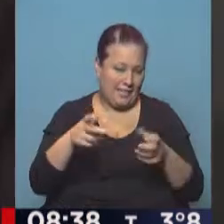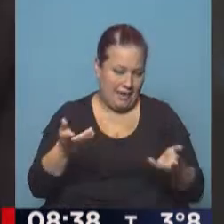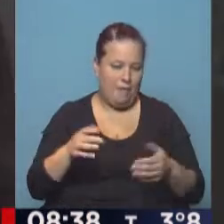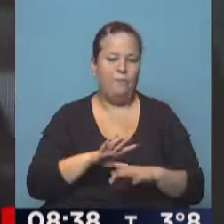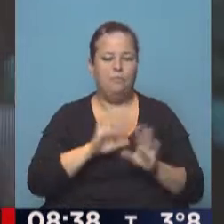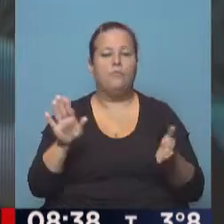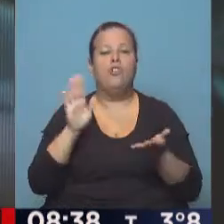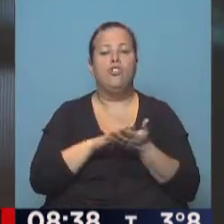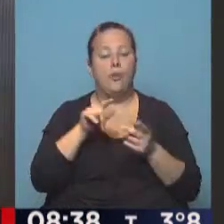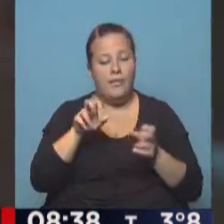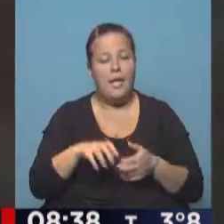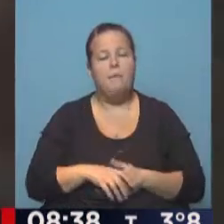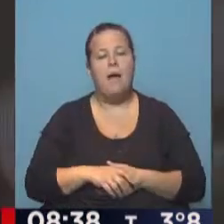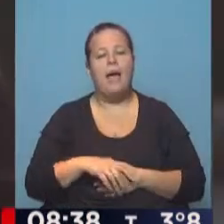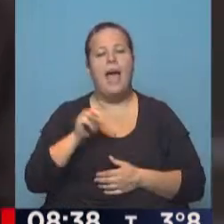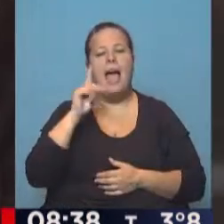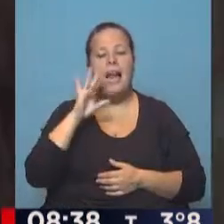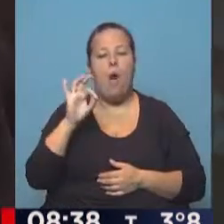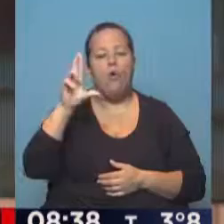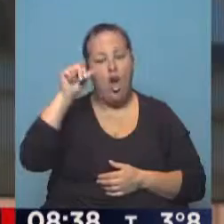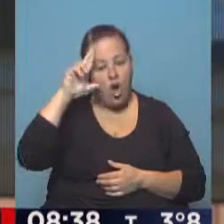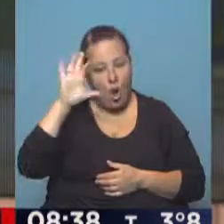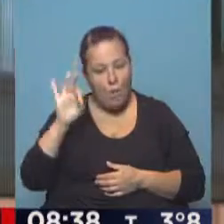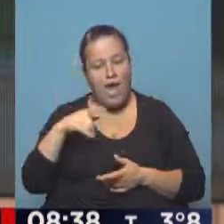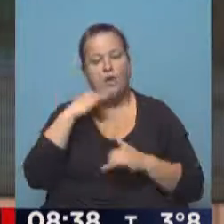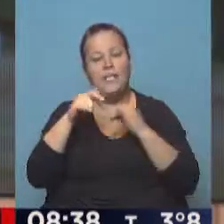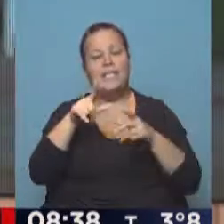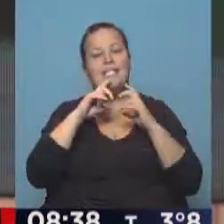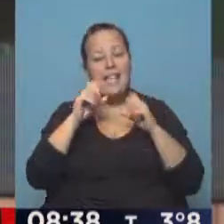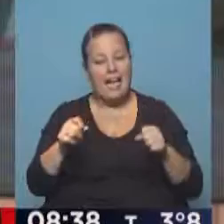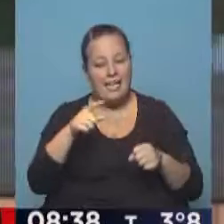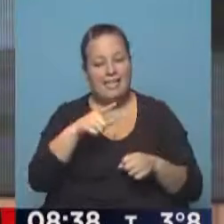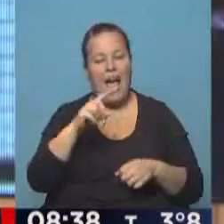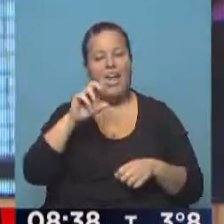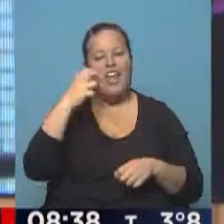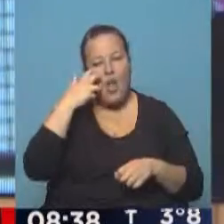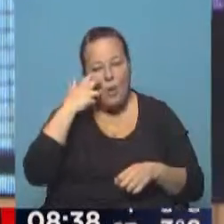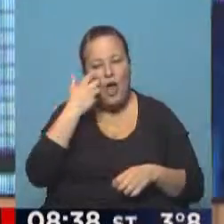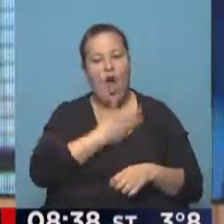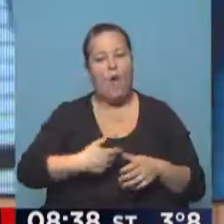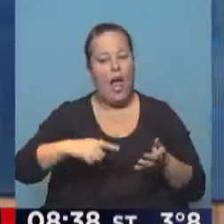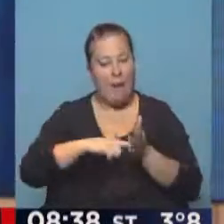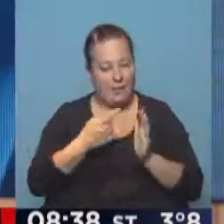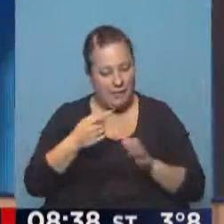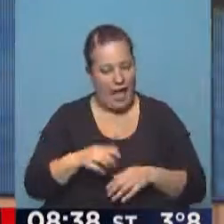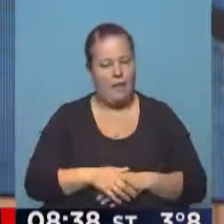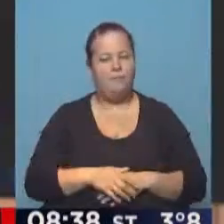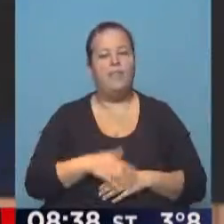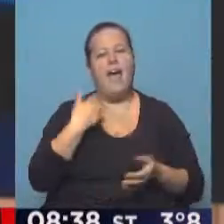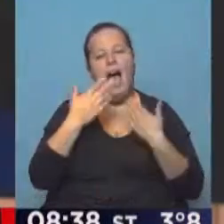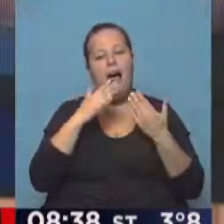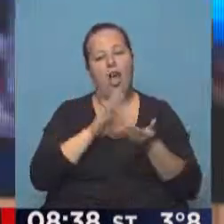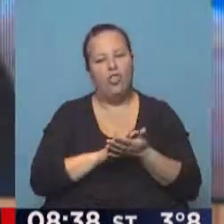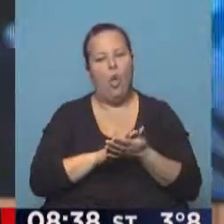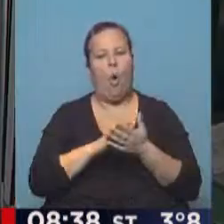A propósito, estamos con Claudio Romero, hablando de vulnerables, el secretario de la tercera edad del gobierno de la ciudad de Buenos Aires. Hablaba de